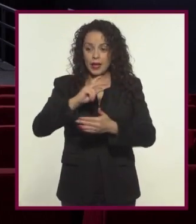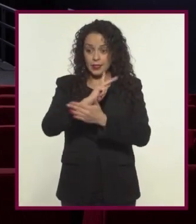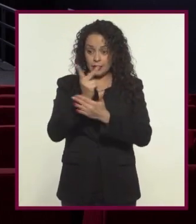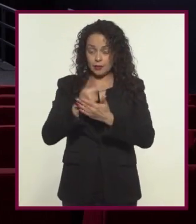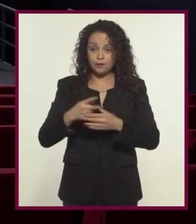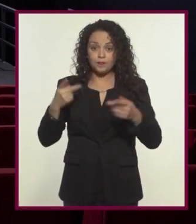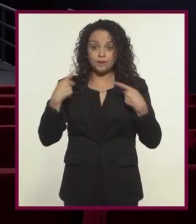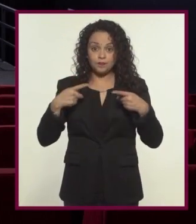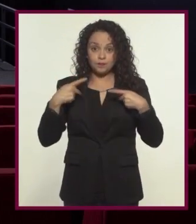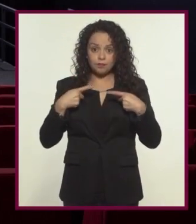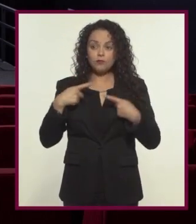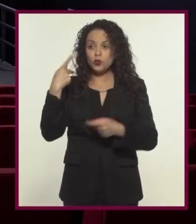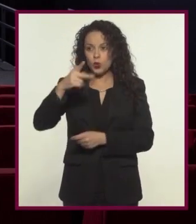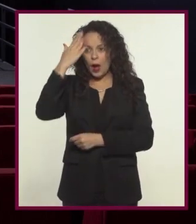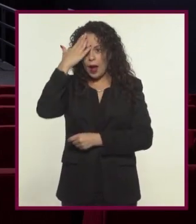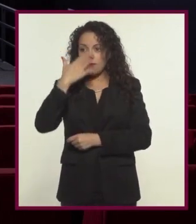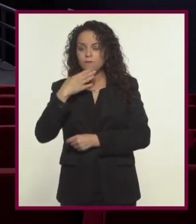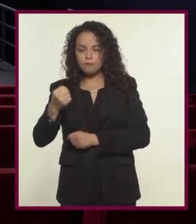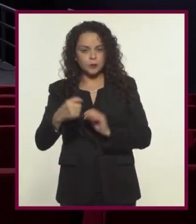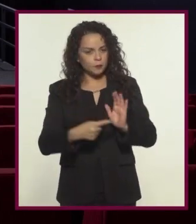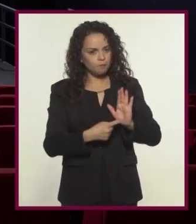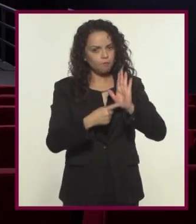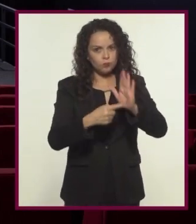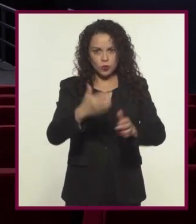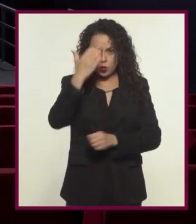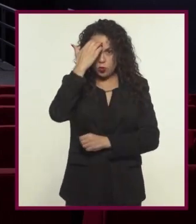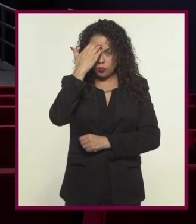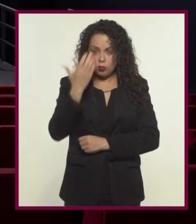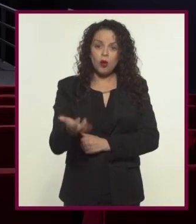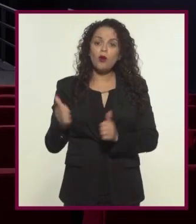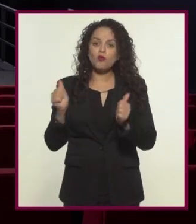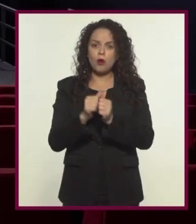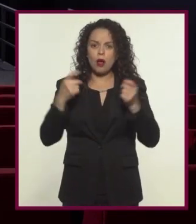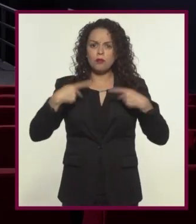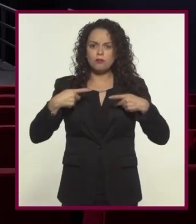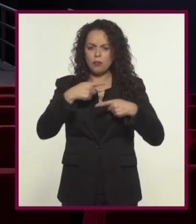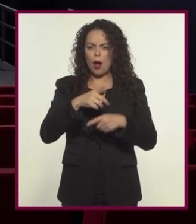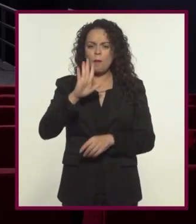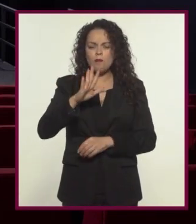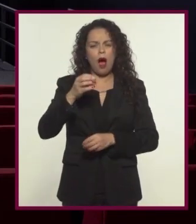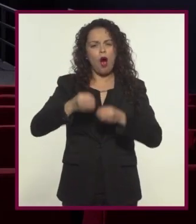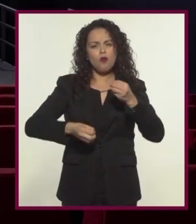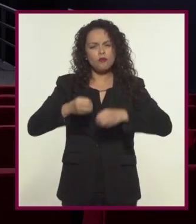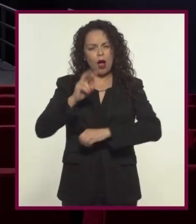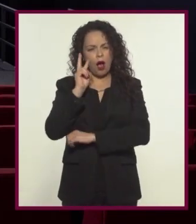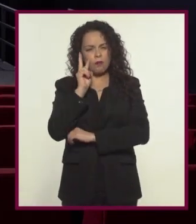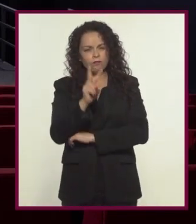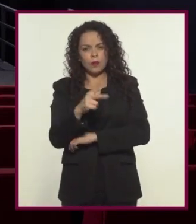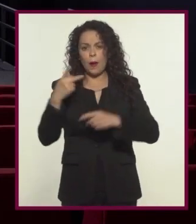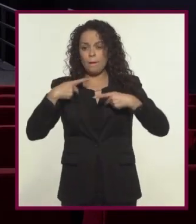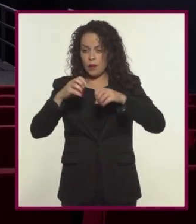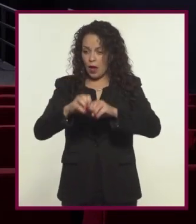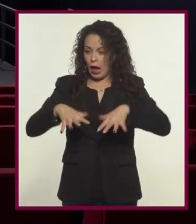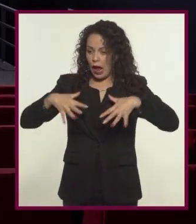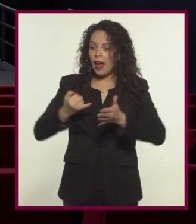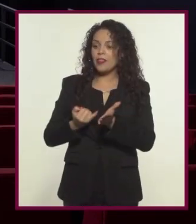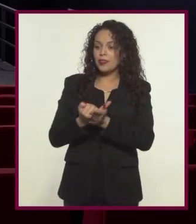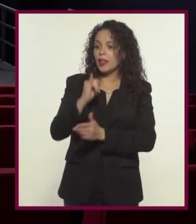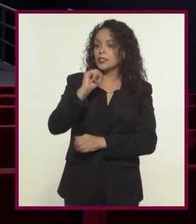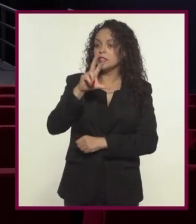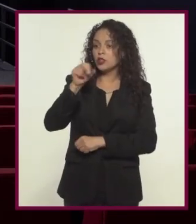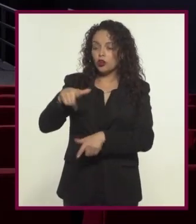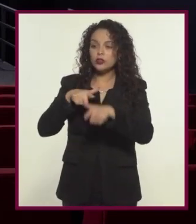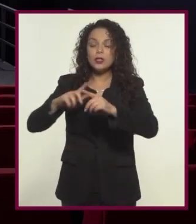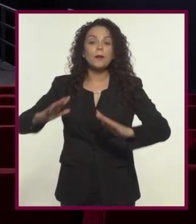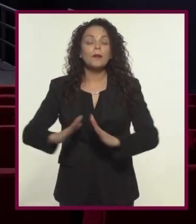programas los participantes muestran sus habilidades artísticas normalmente ante un jurado especializado y un público que